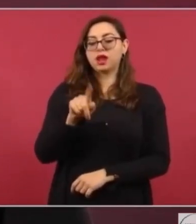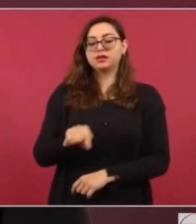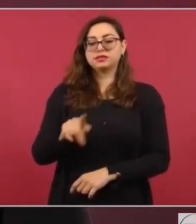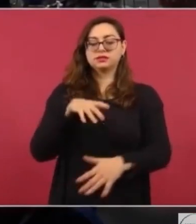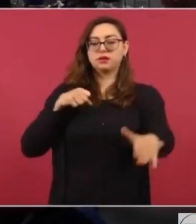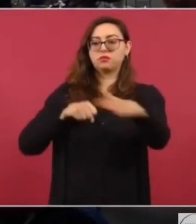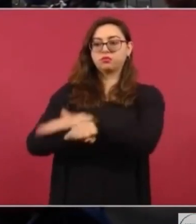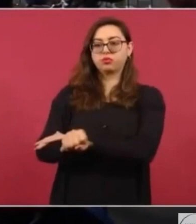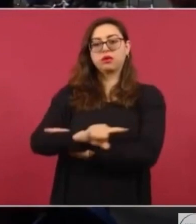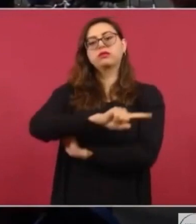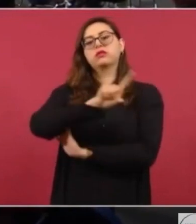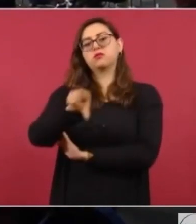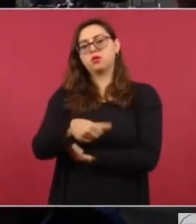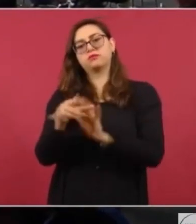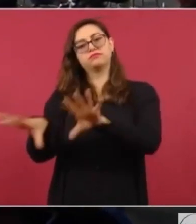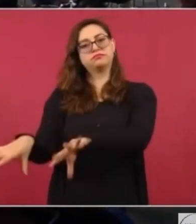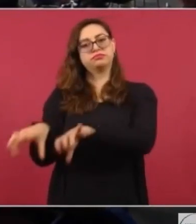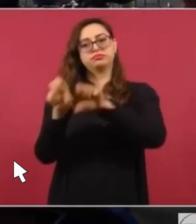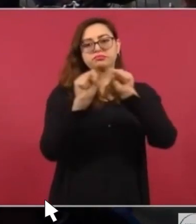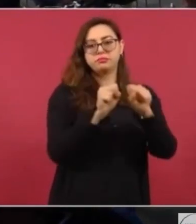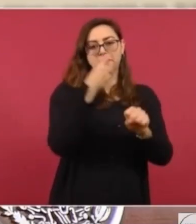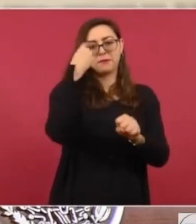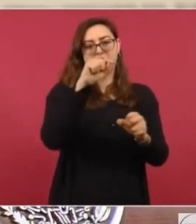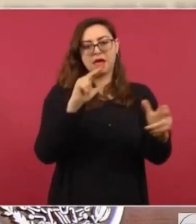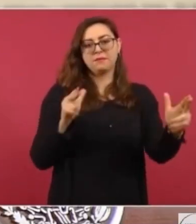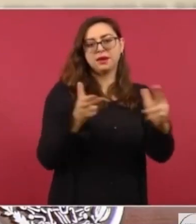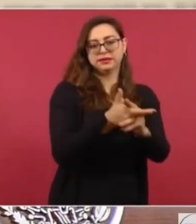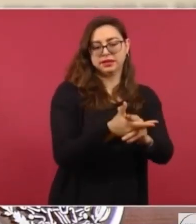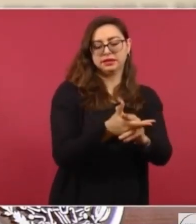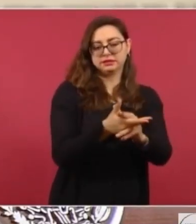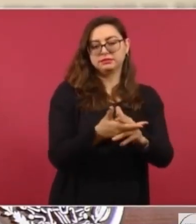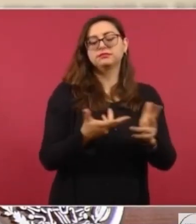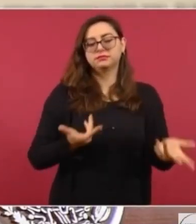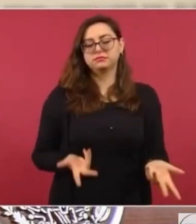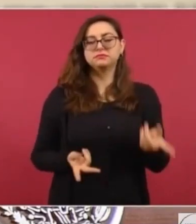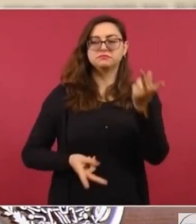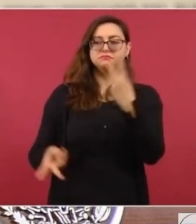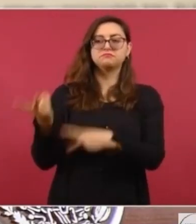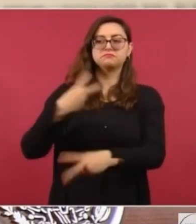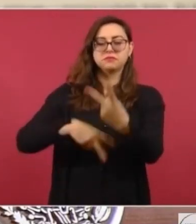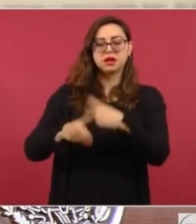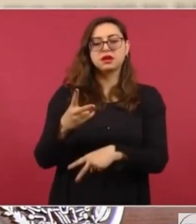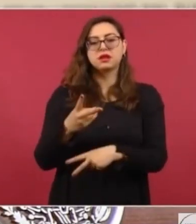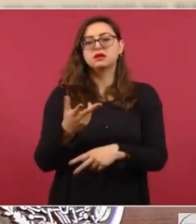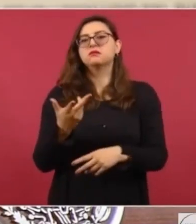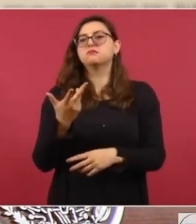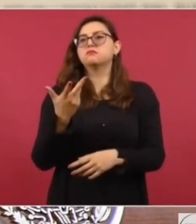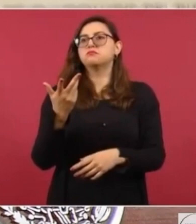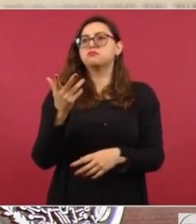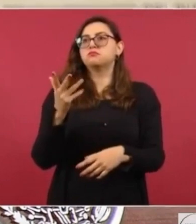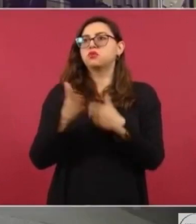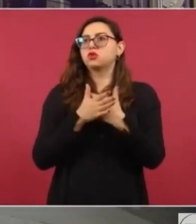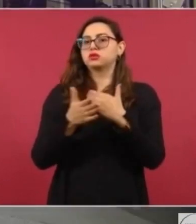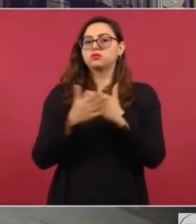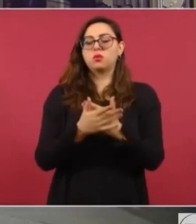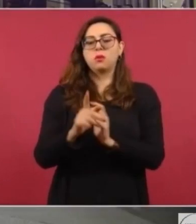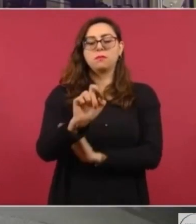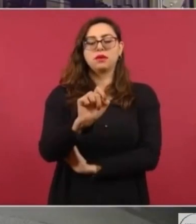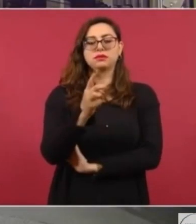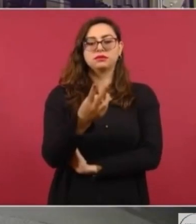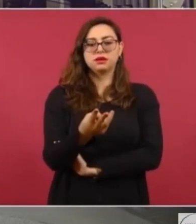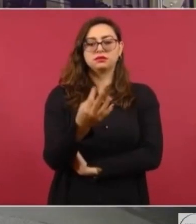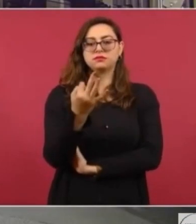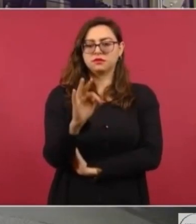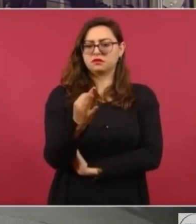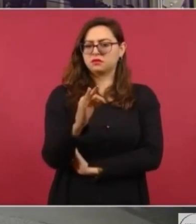asesinarlos. Entonces, ahí vamos a tener un acto el día 23 para invitar